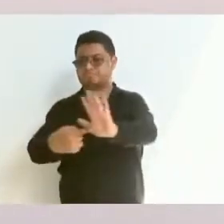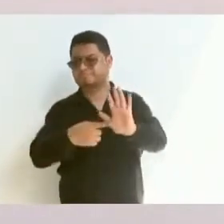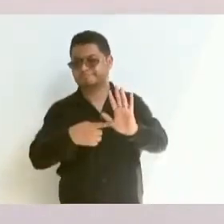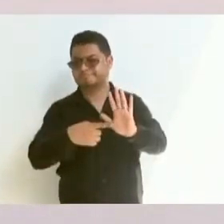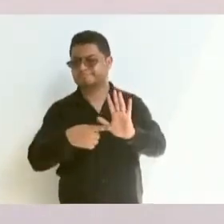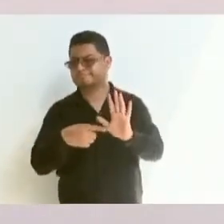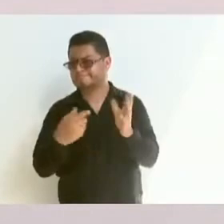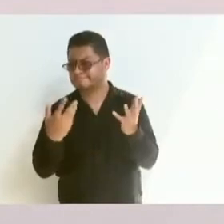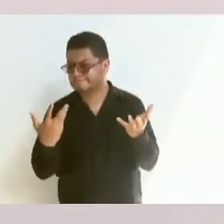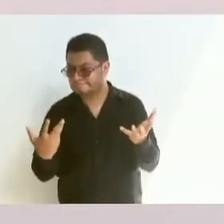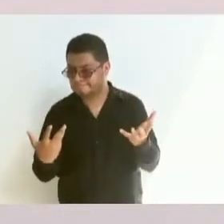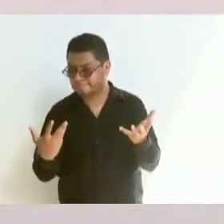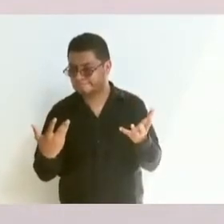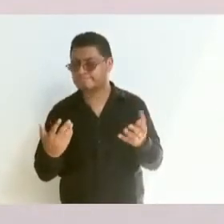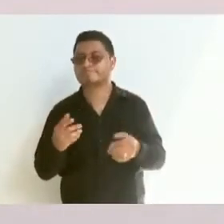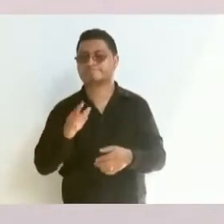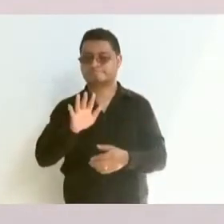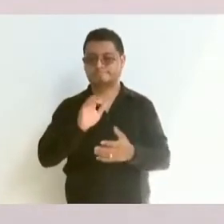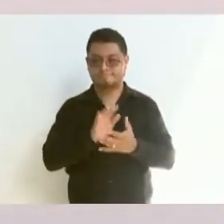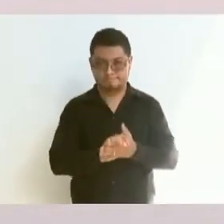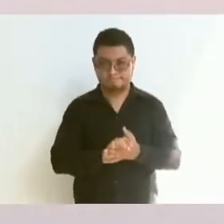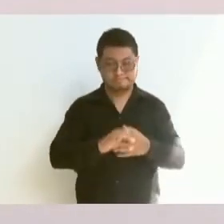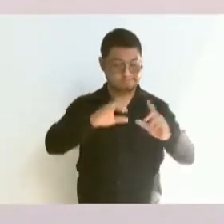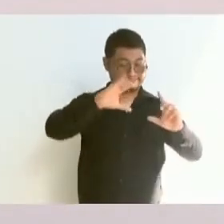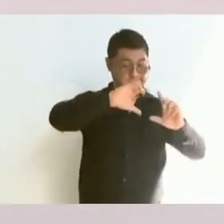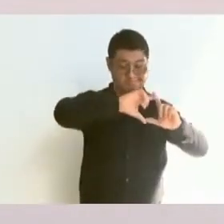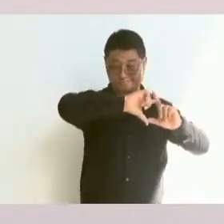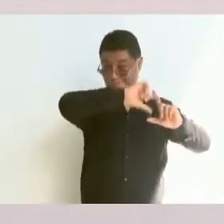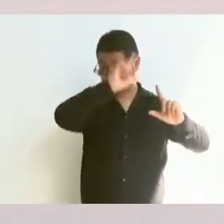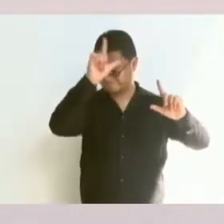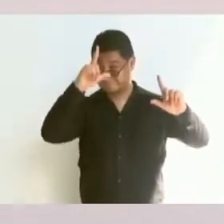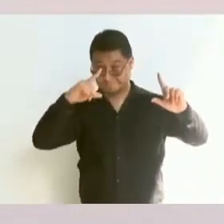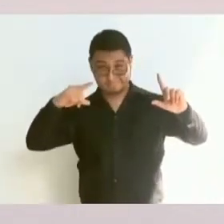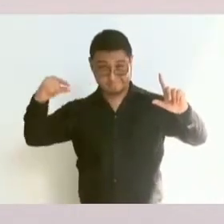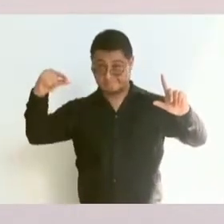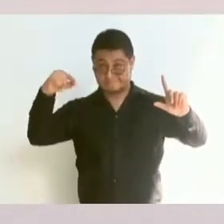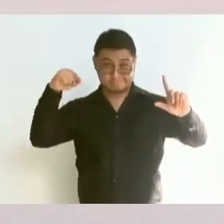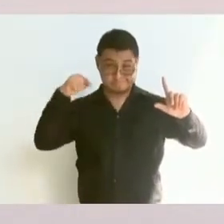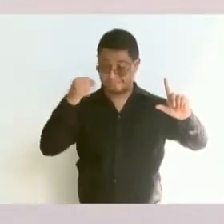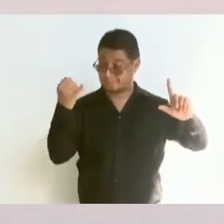nacional e internacional.